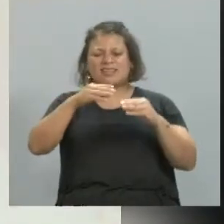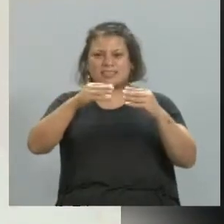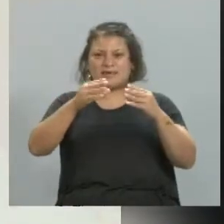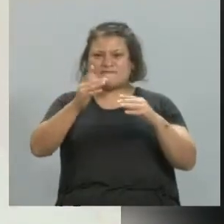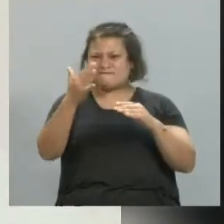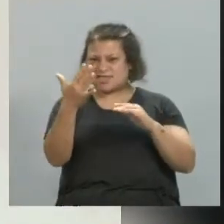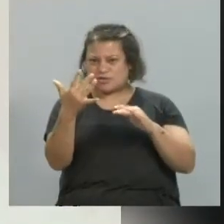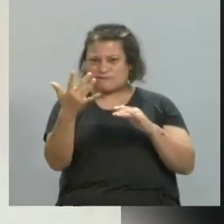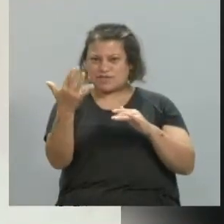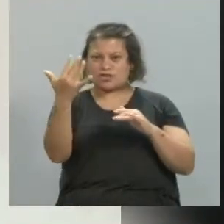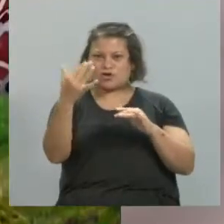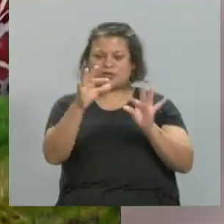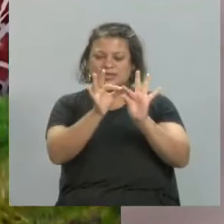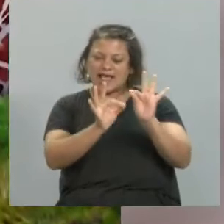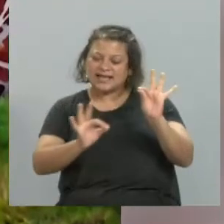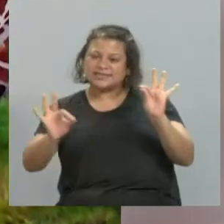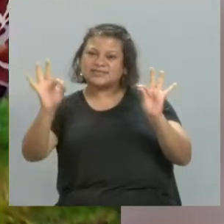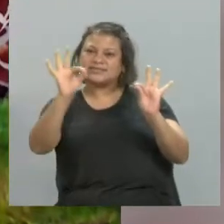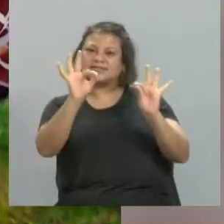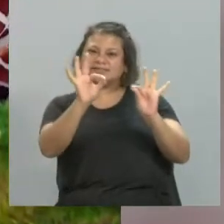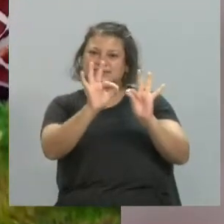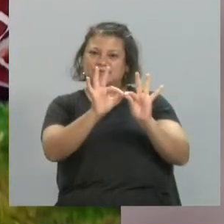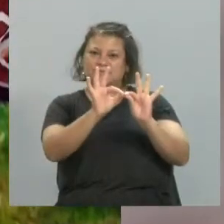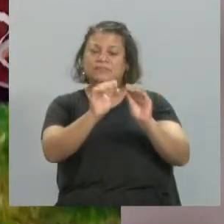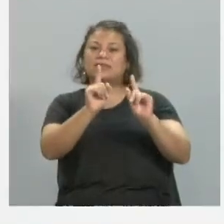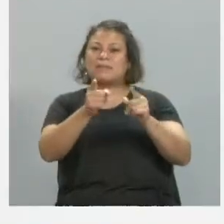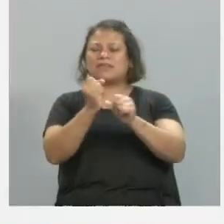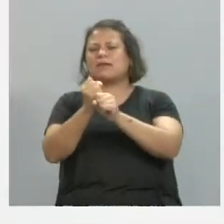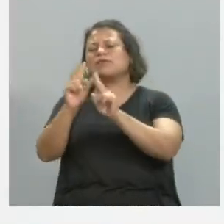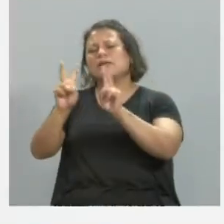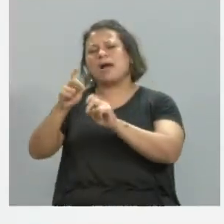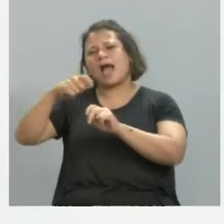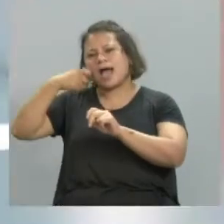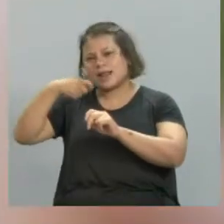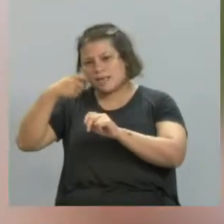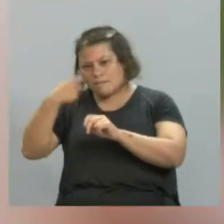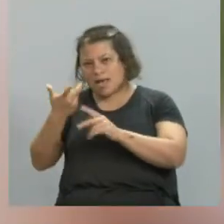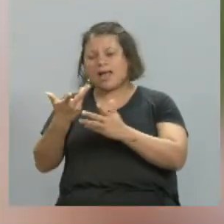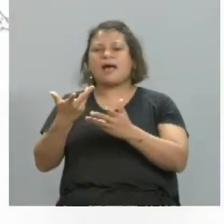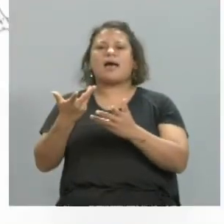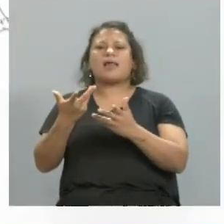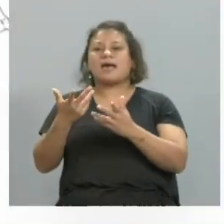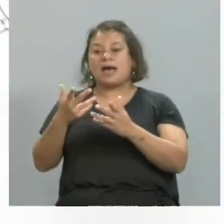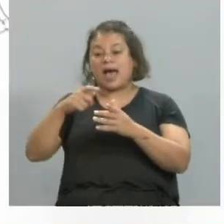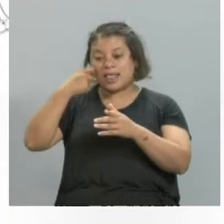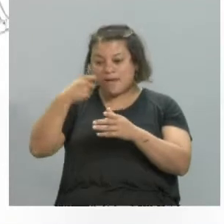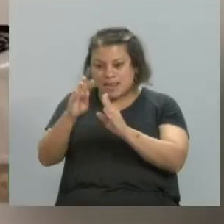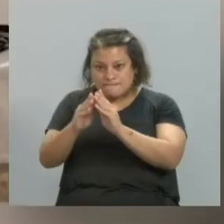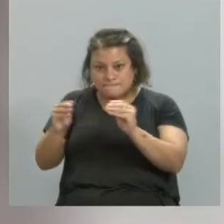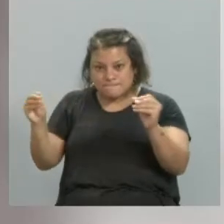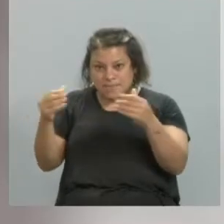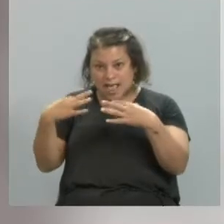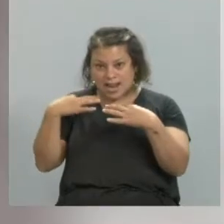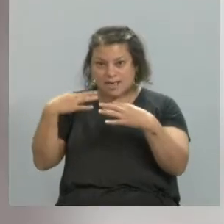y vamos armando como, también trabajamos mucho con el tema de animales, trabajamos reproduciendo pieles animales o incluso